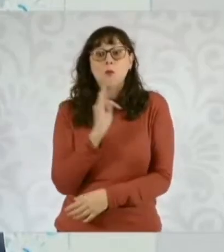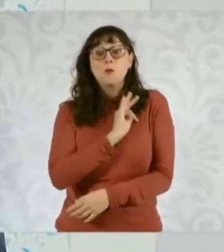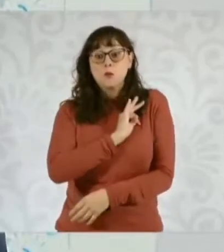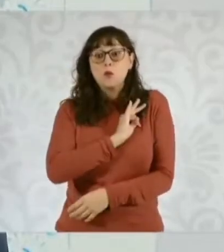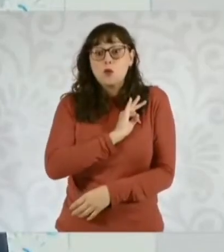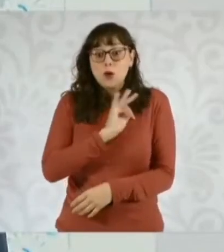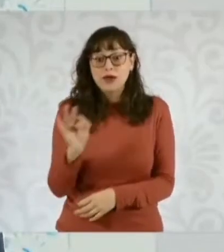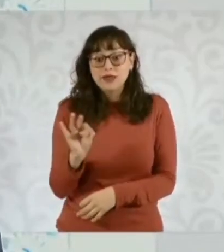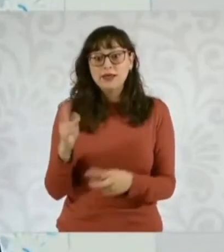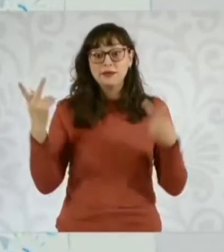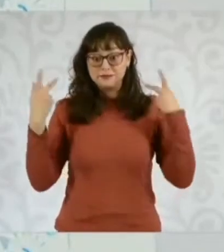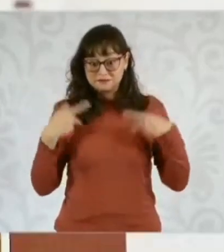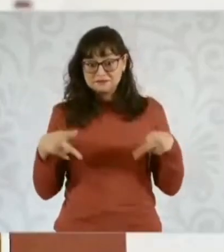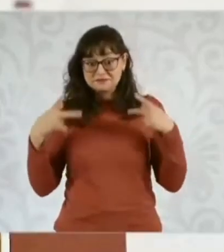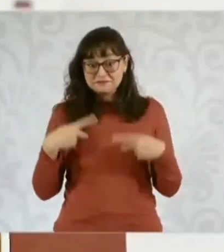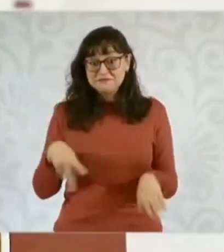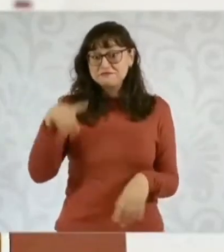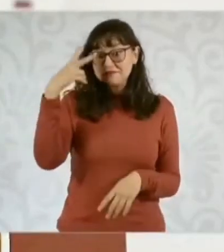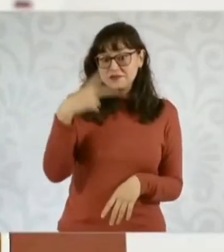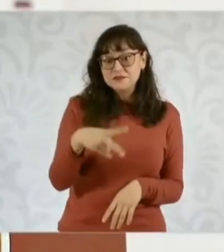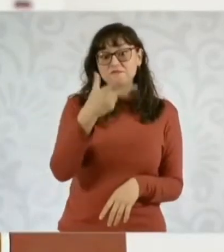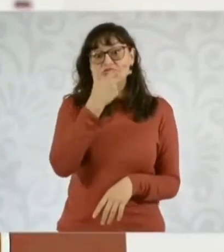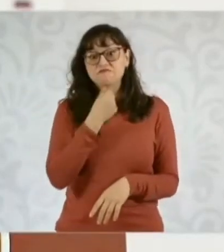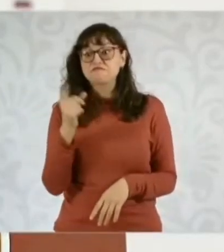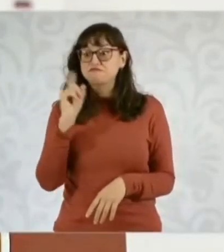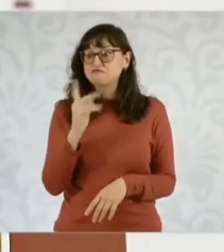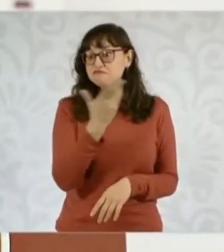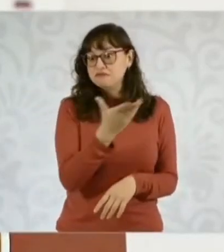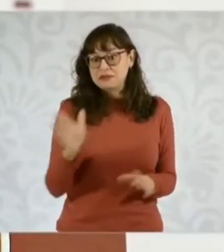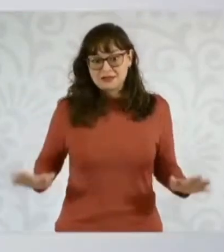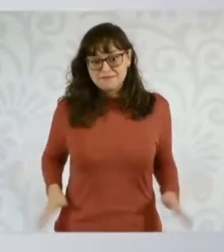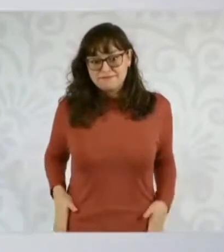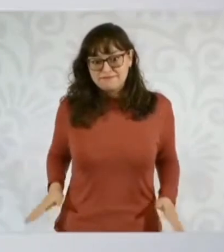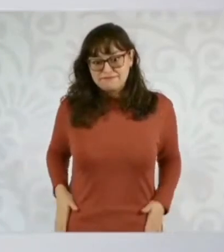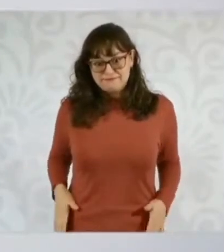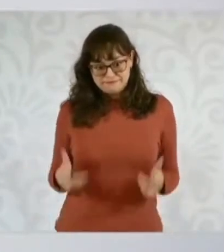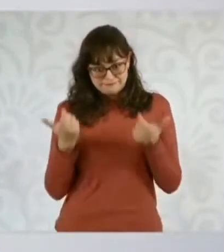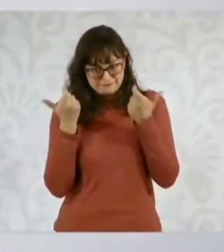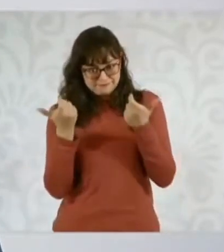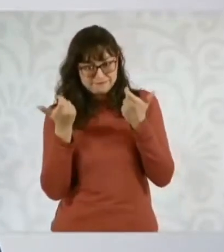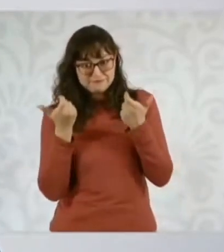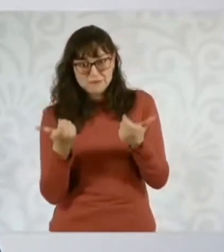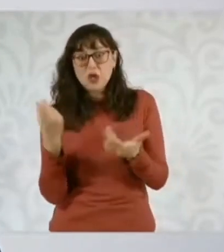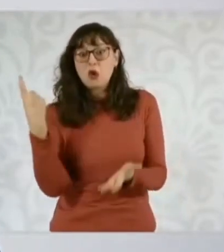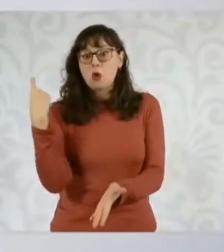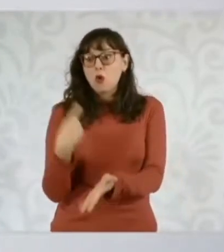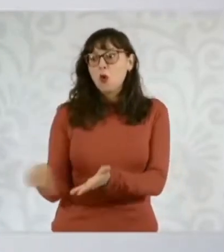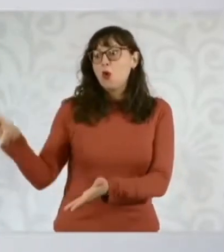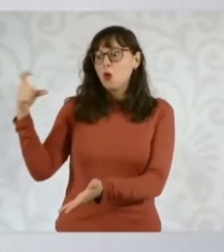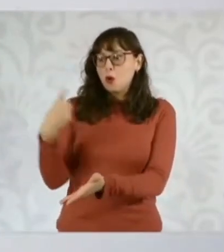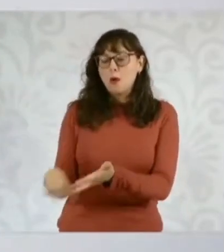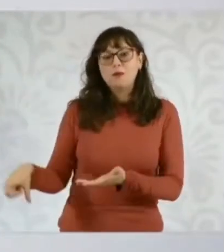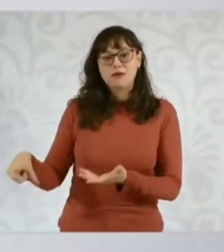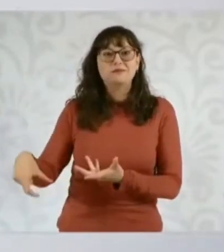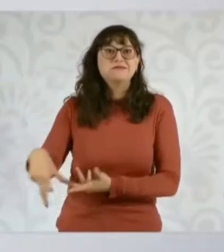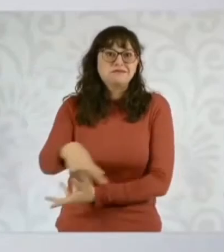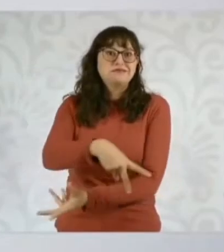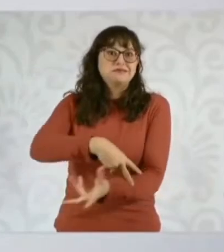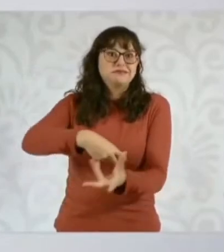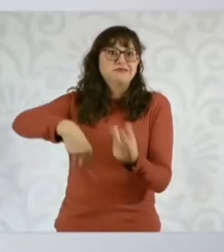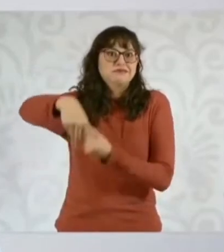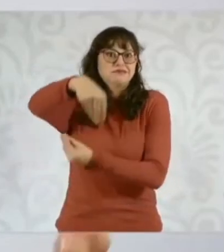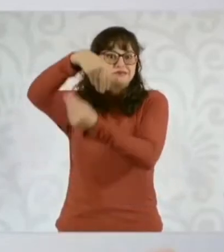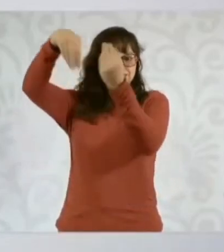mexicanas y mexicanas y hay recursos en el bolsillo para poder adquirir productos que a su vez potencian la